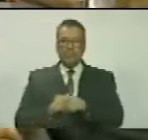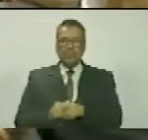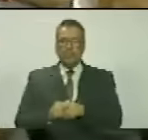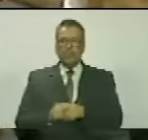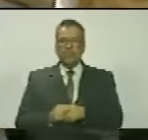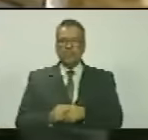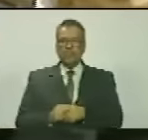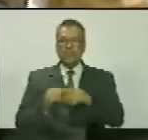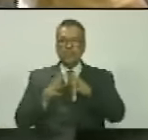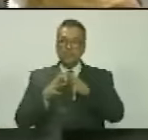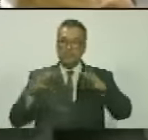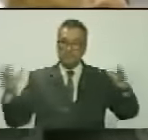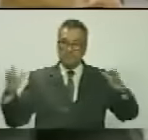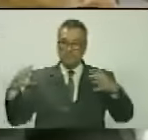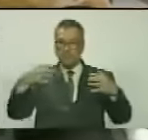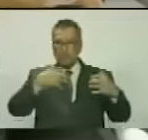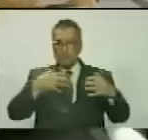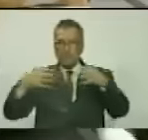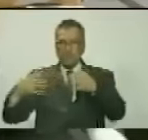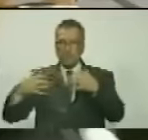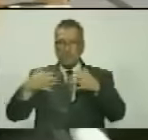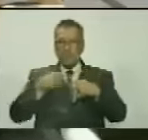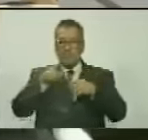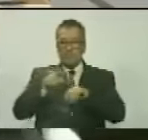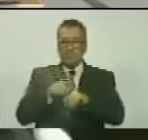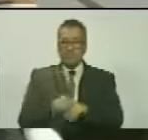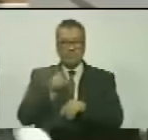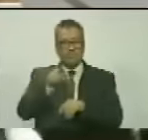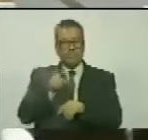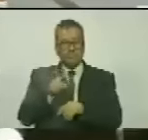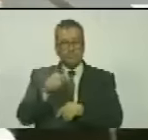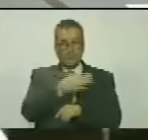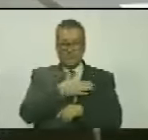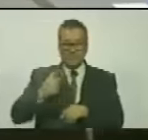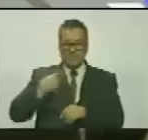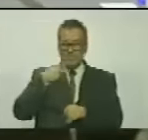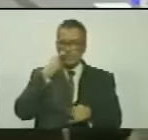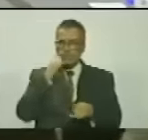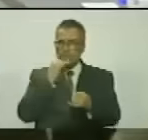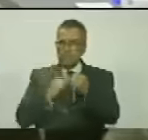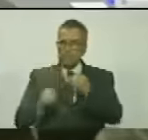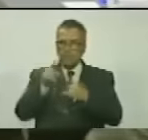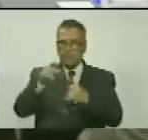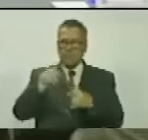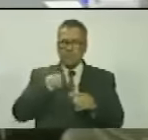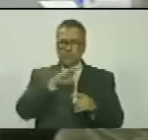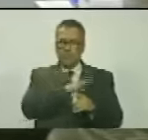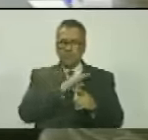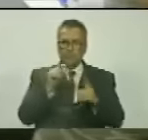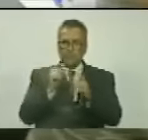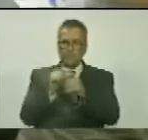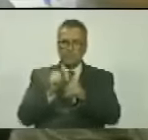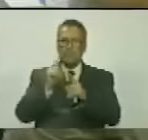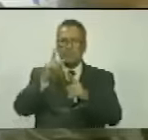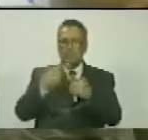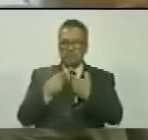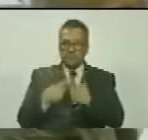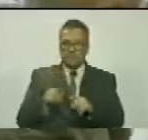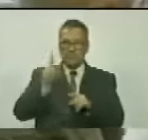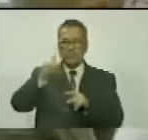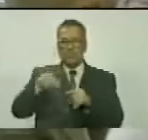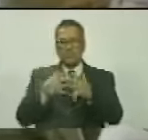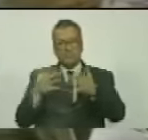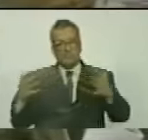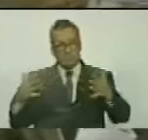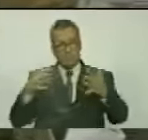¡Qué gran combate! Y con esto quiero terminar mis palabras, pero también ¡qué